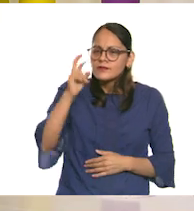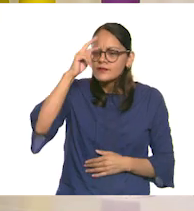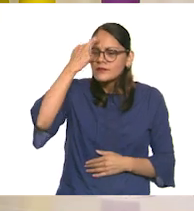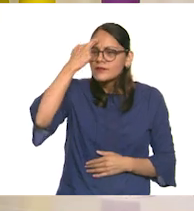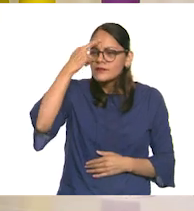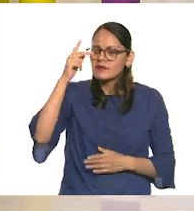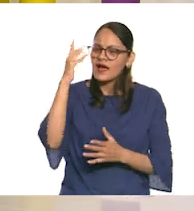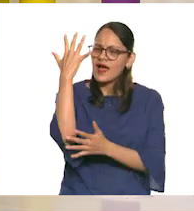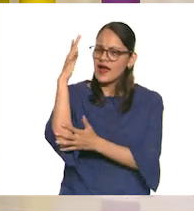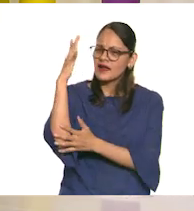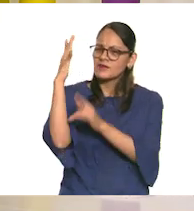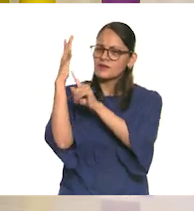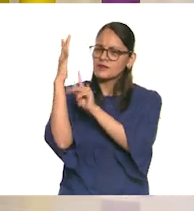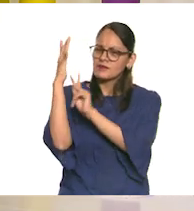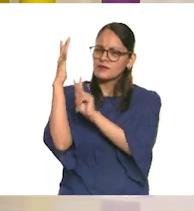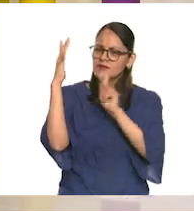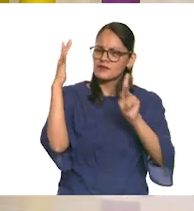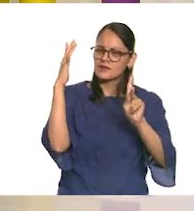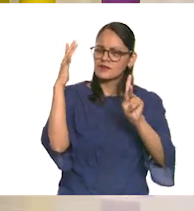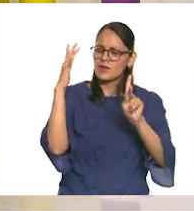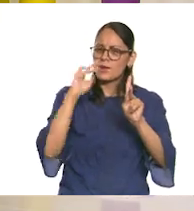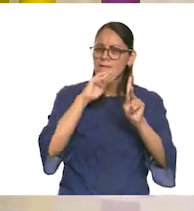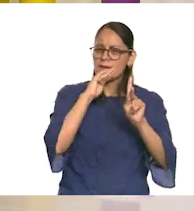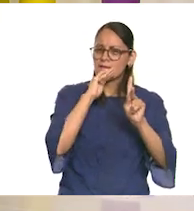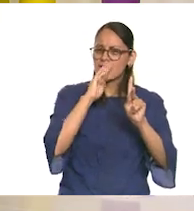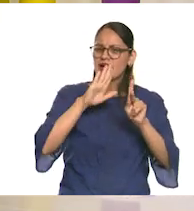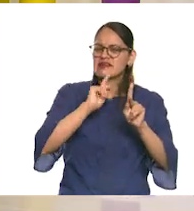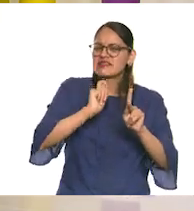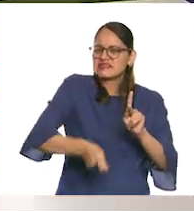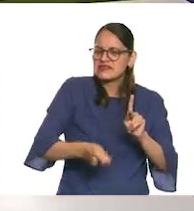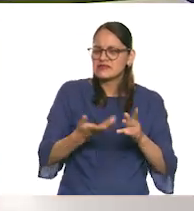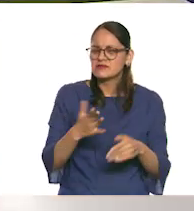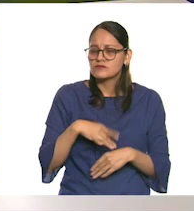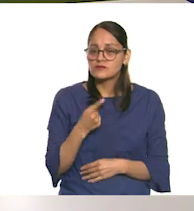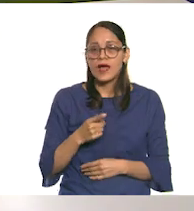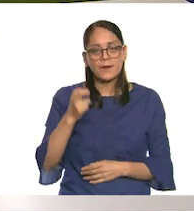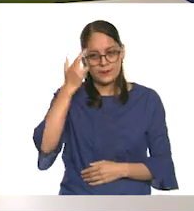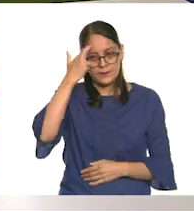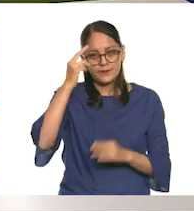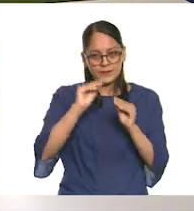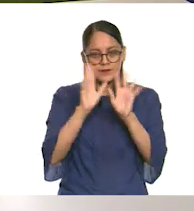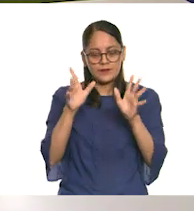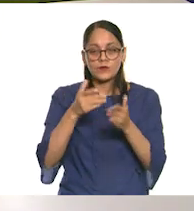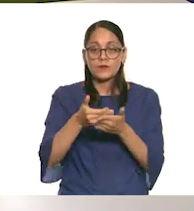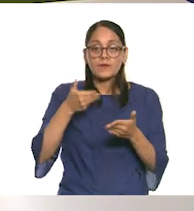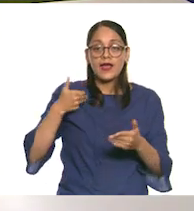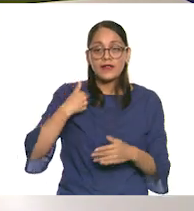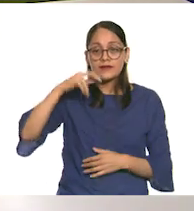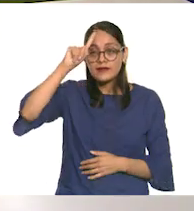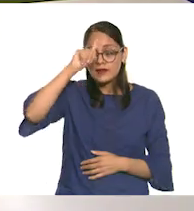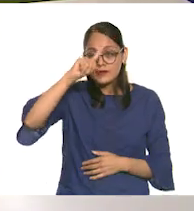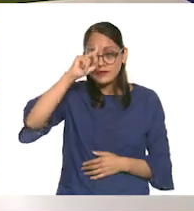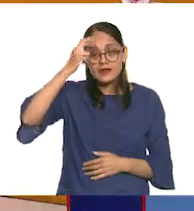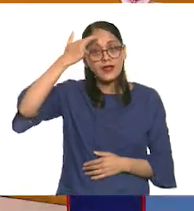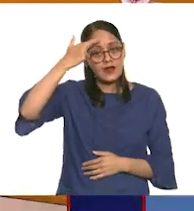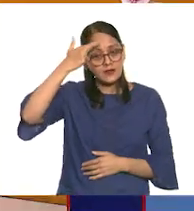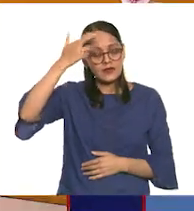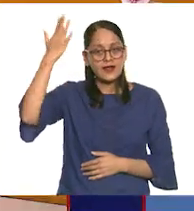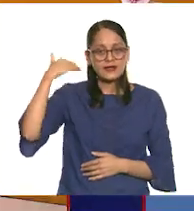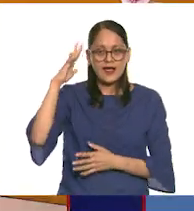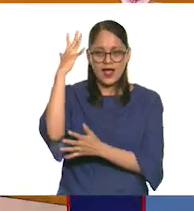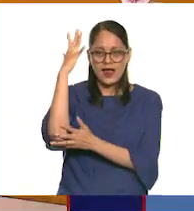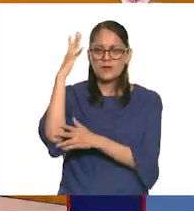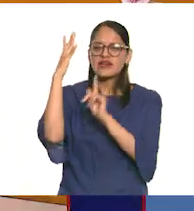simboliza tanto a nuestras mamás? ¡Claro que sí! Mira, bueno, antes de que recordemos lo que